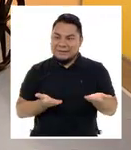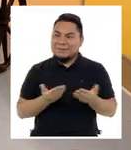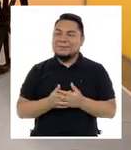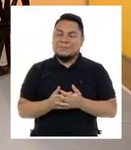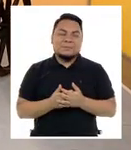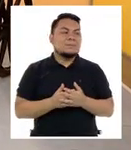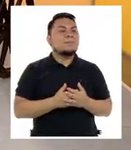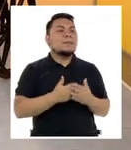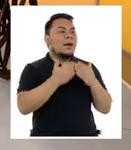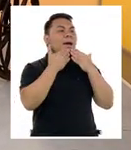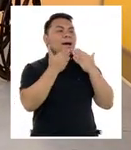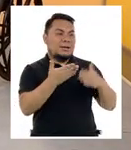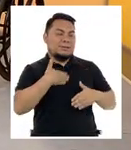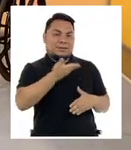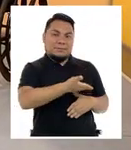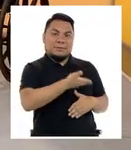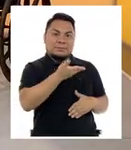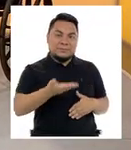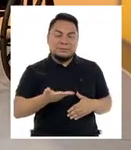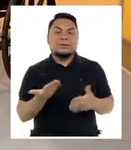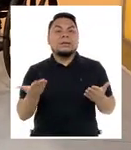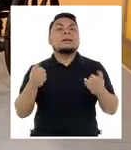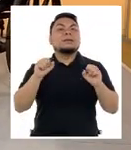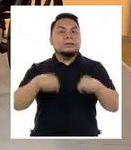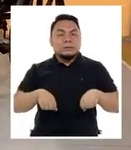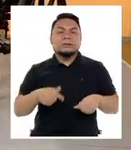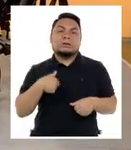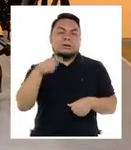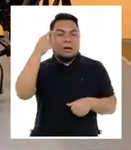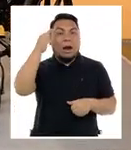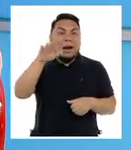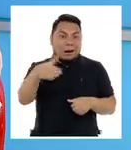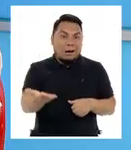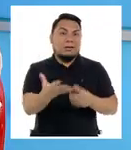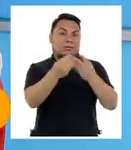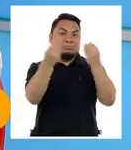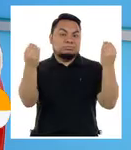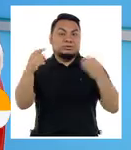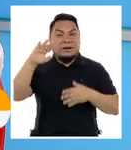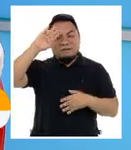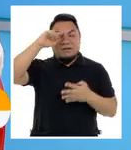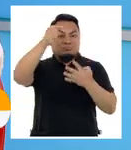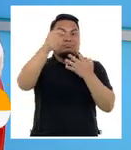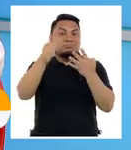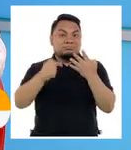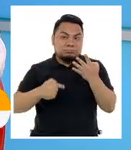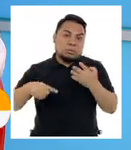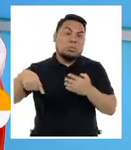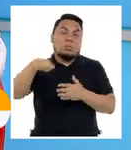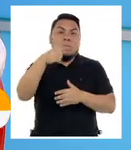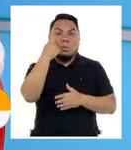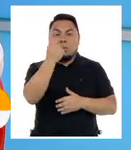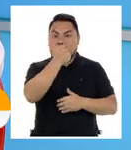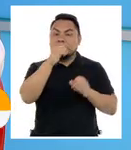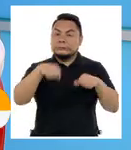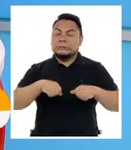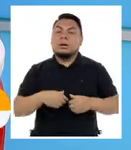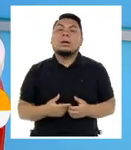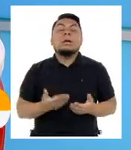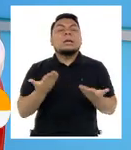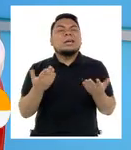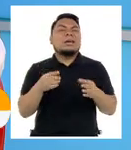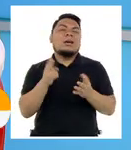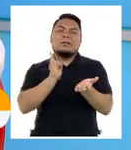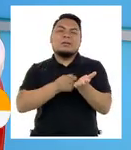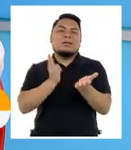Bienvenido a Sin Barreras. Gracias, Gina, por la invitación. Y justamente, como lo has dicho, hay enfermedades que son discapacitantes para todos nosotros. Y la más